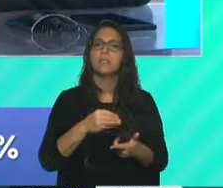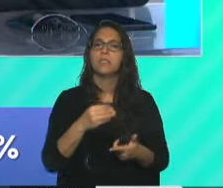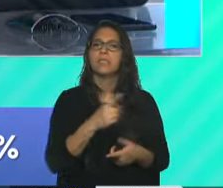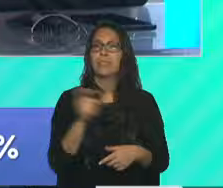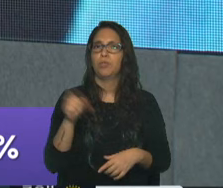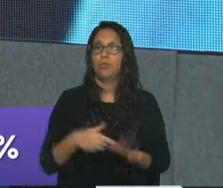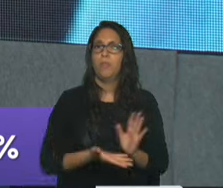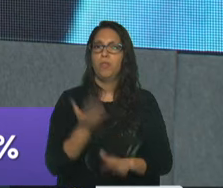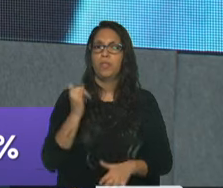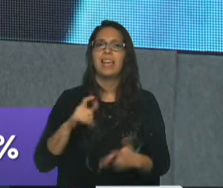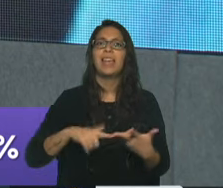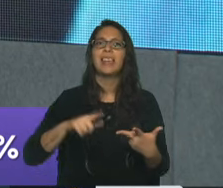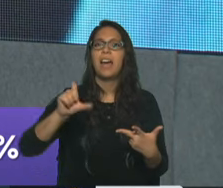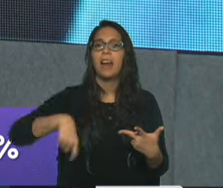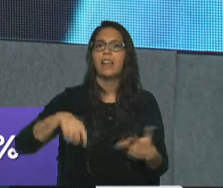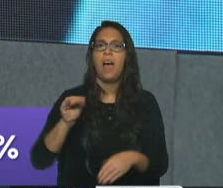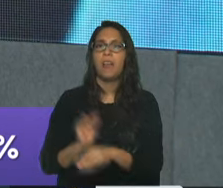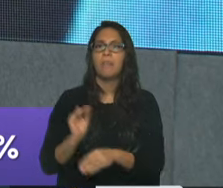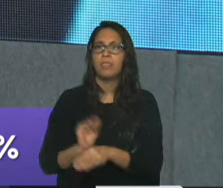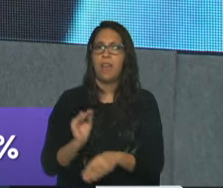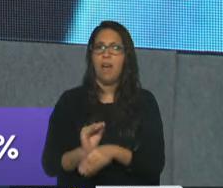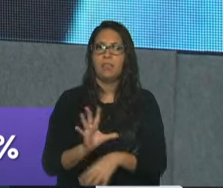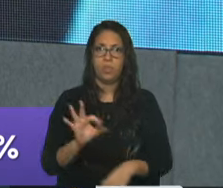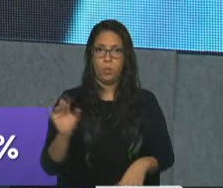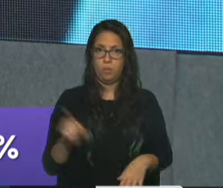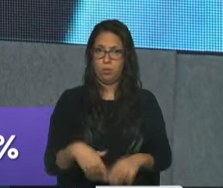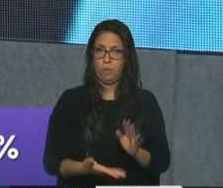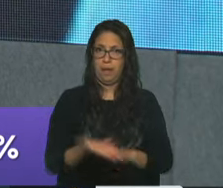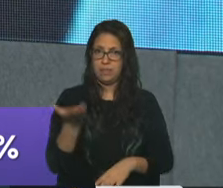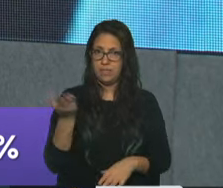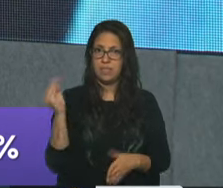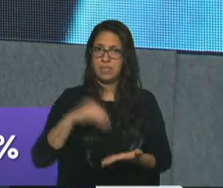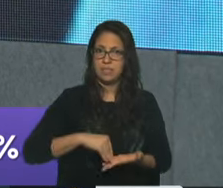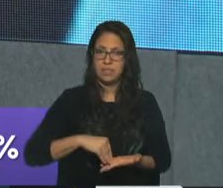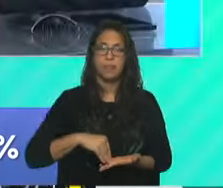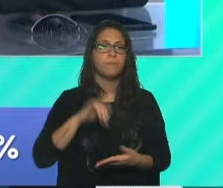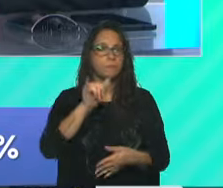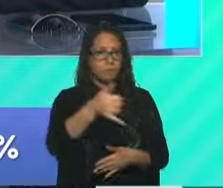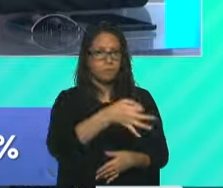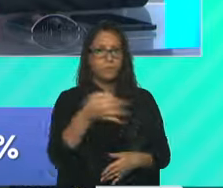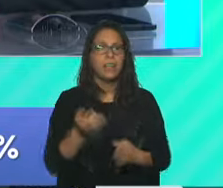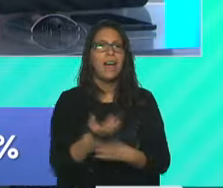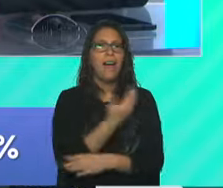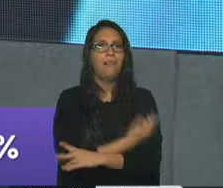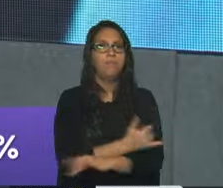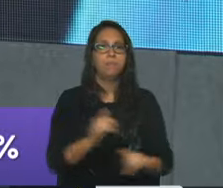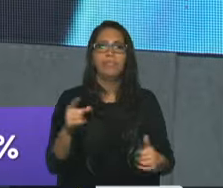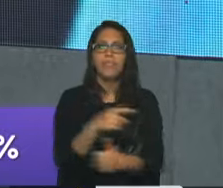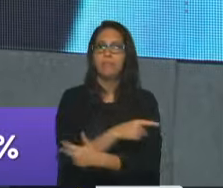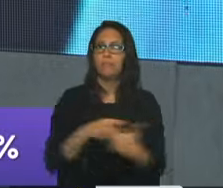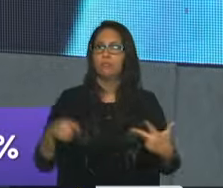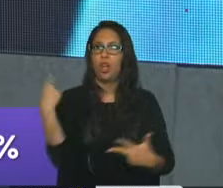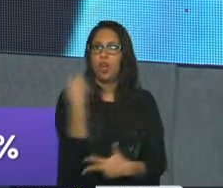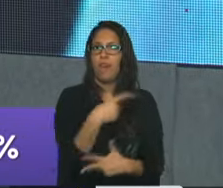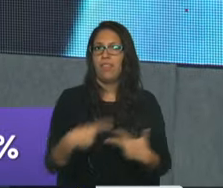100%. Y la tarjeta alimentar es un 50%. Exactamente, exactamente. Eso ya se había anticipado. Bueno, son las novedades que tenemos.